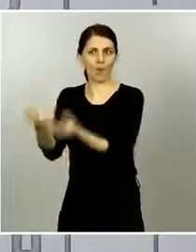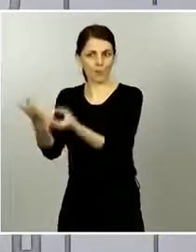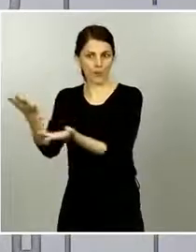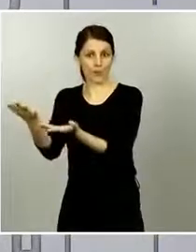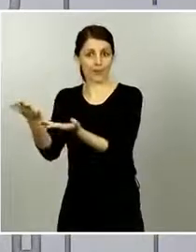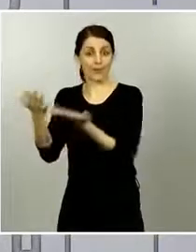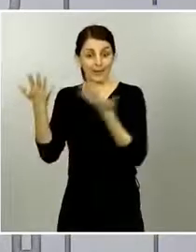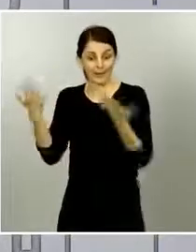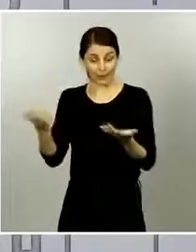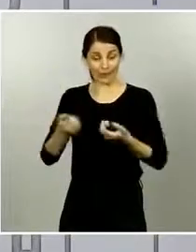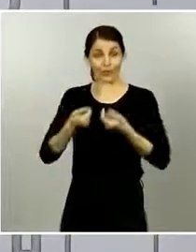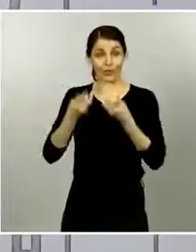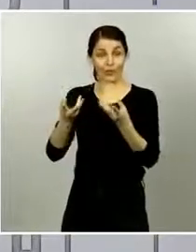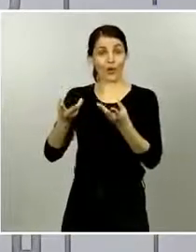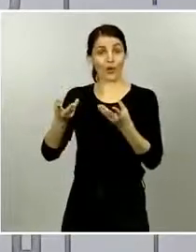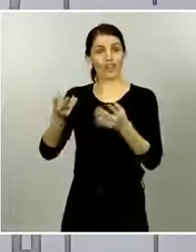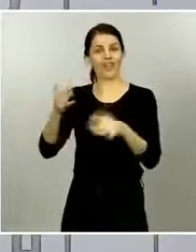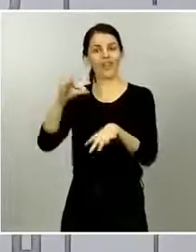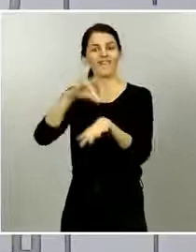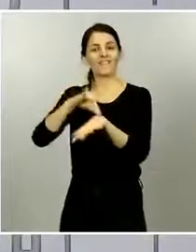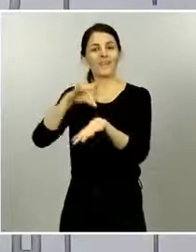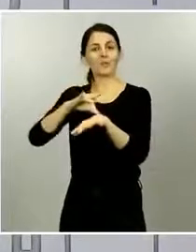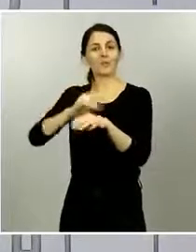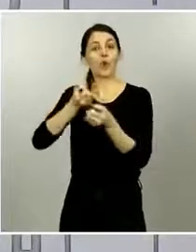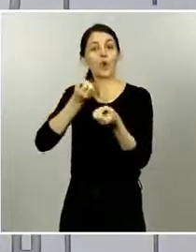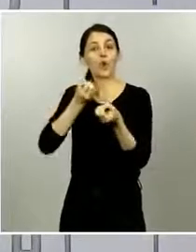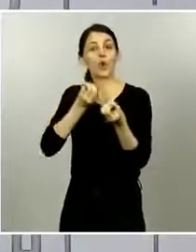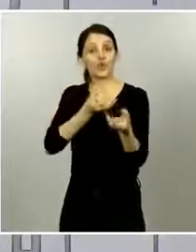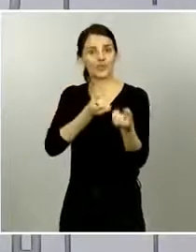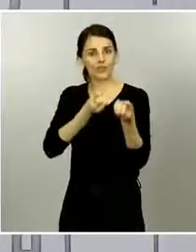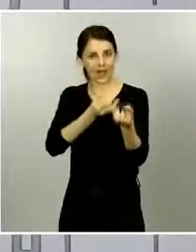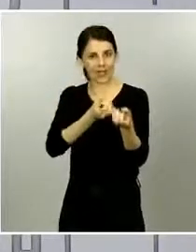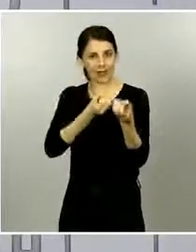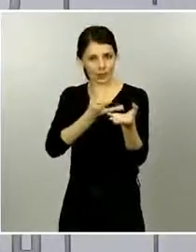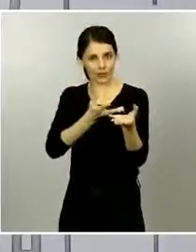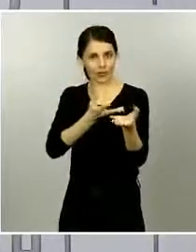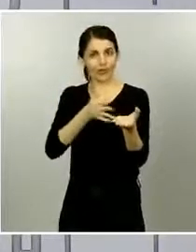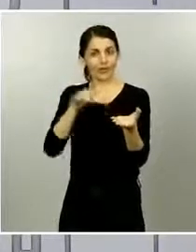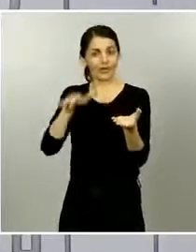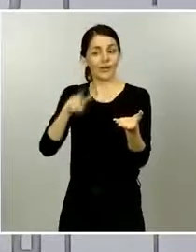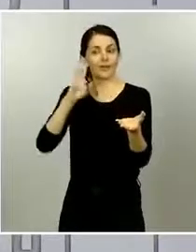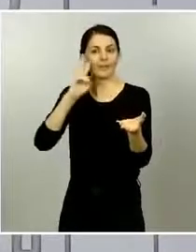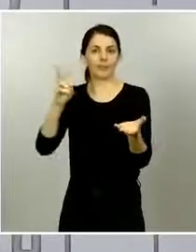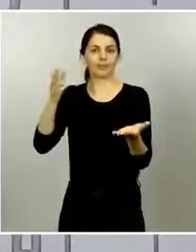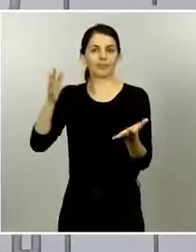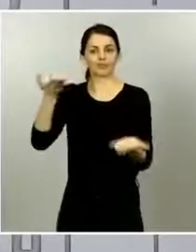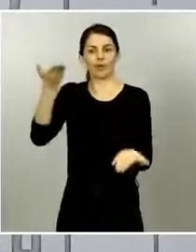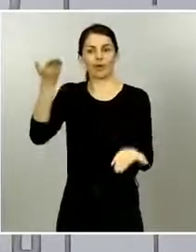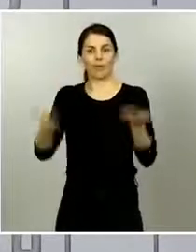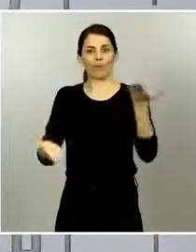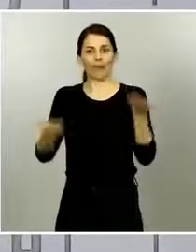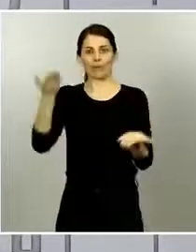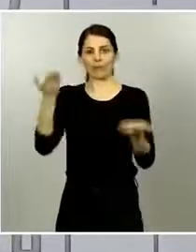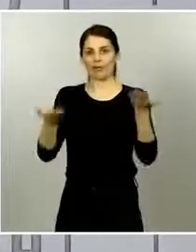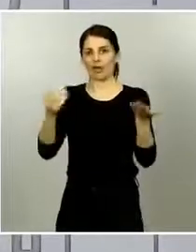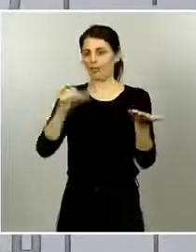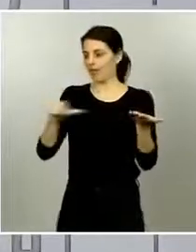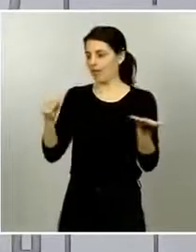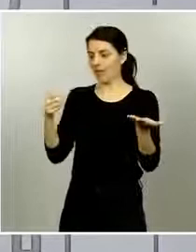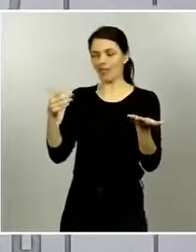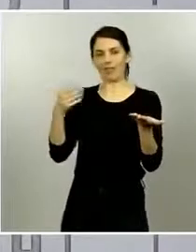se están empezando a detectar mejor eso implica que el número de casos notificados es probablemente